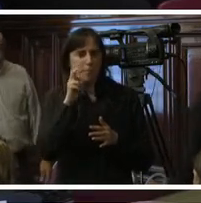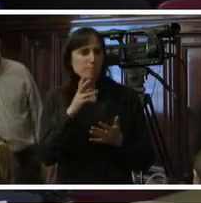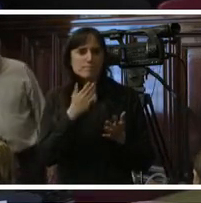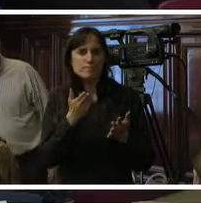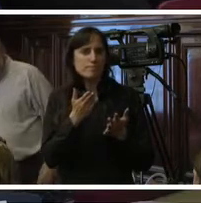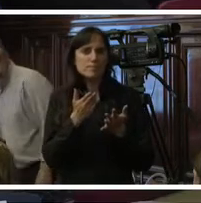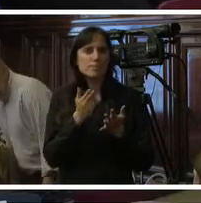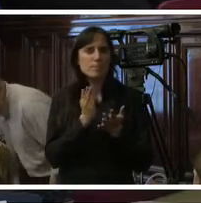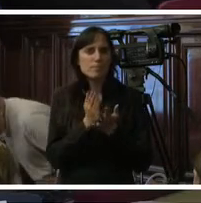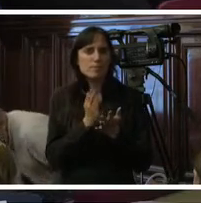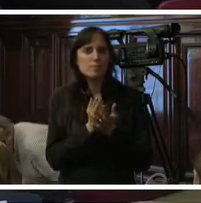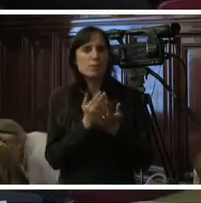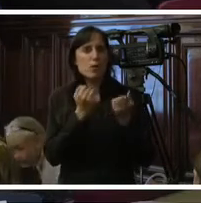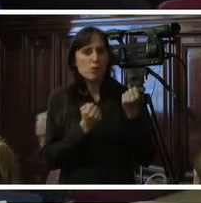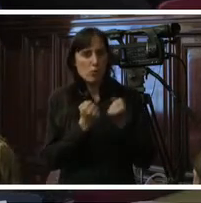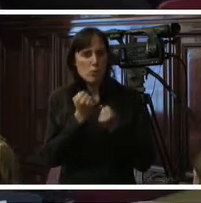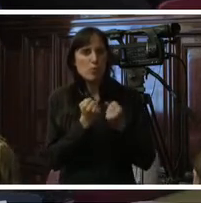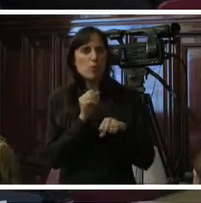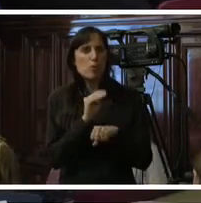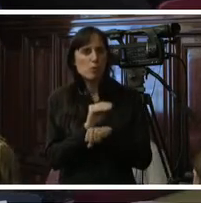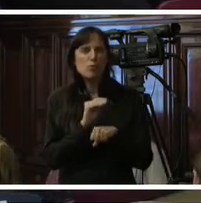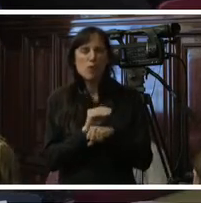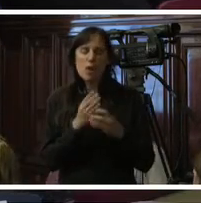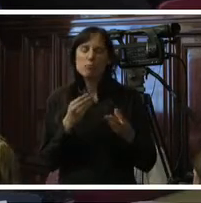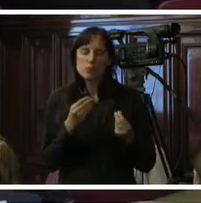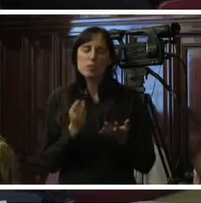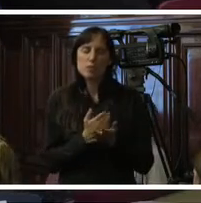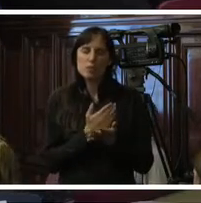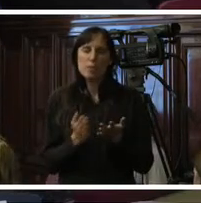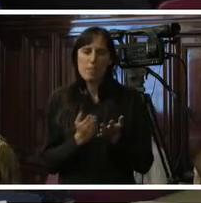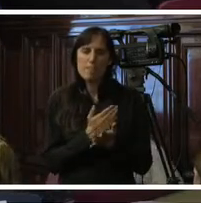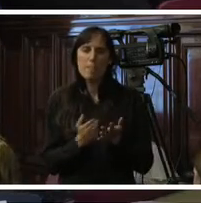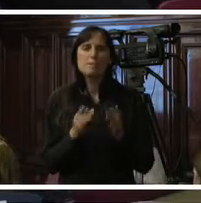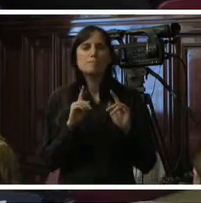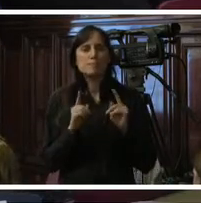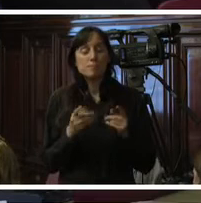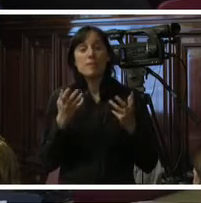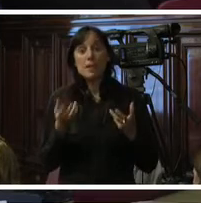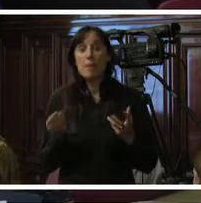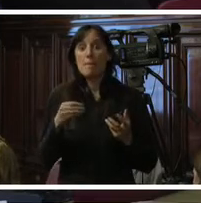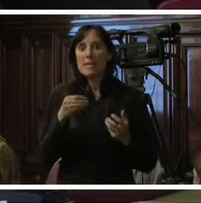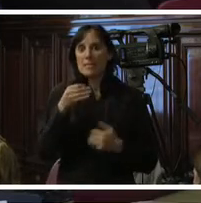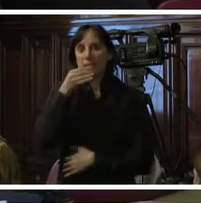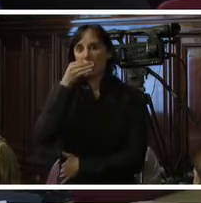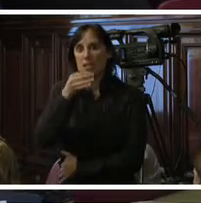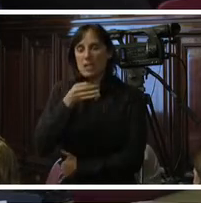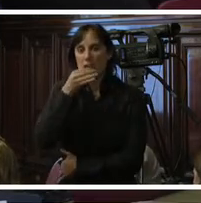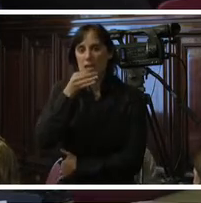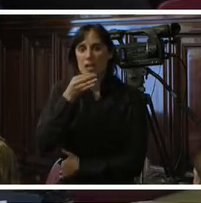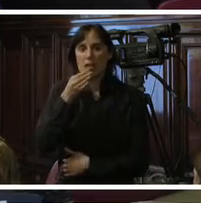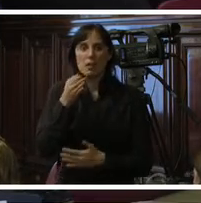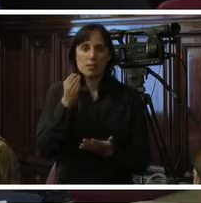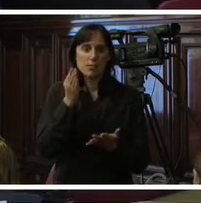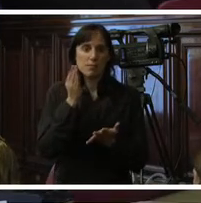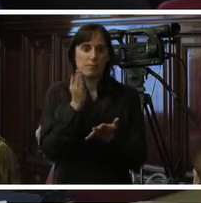y culturales y enfrentan muchísima discriminación quería hacer un comentario sobre el derecho a la interrupción